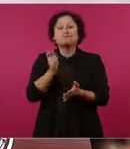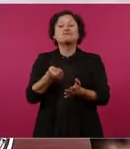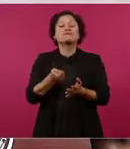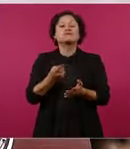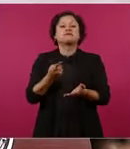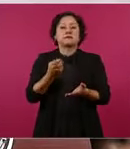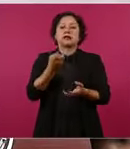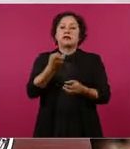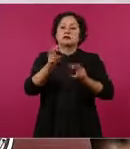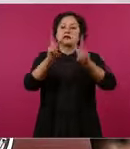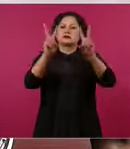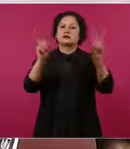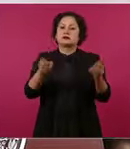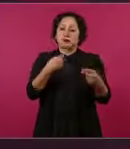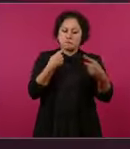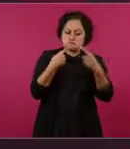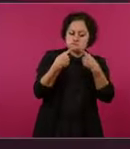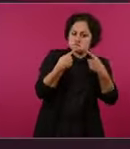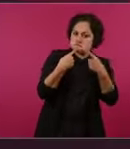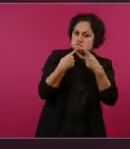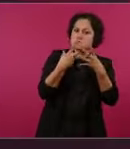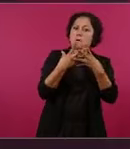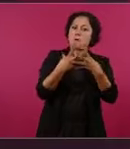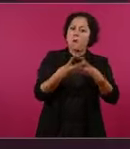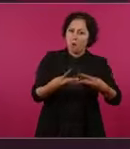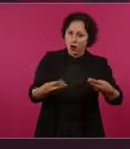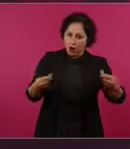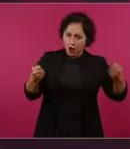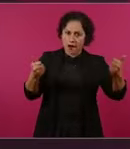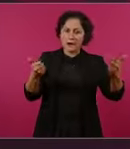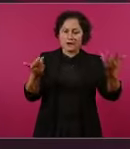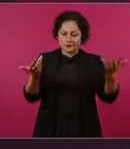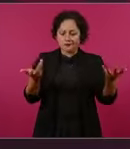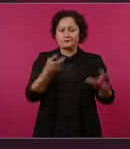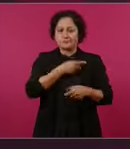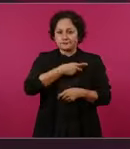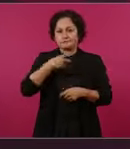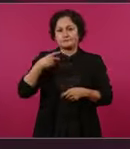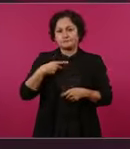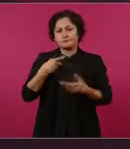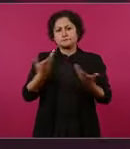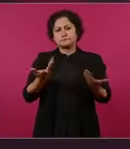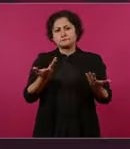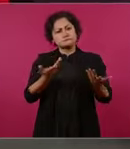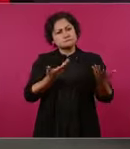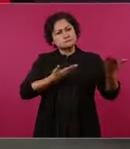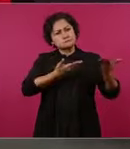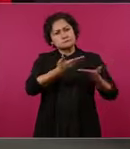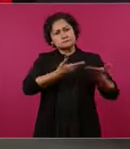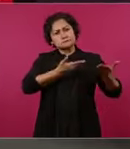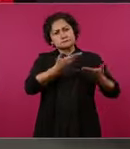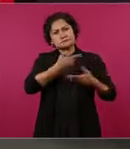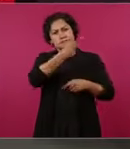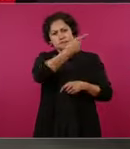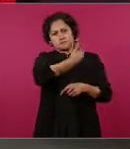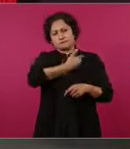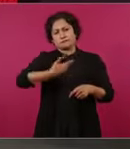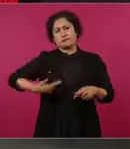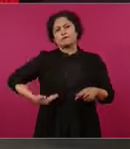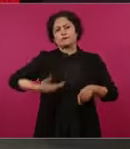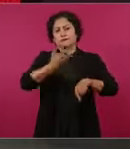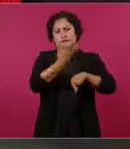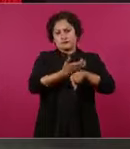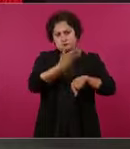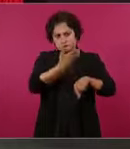llevamos muy buena relación con el presidente Biden, con el embajador,